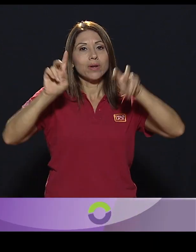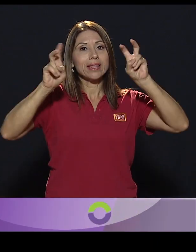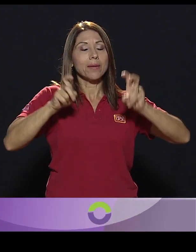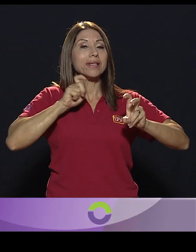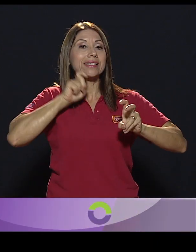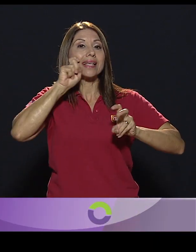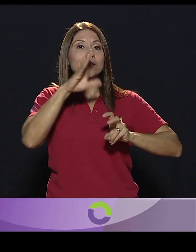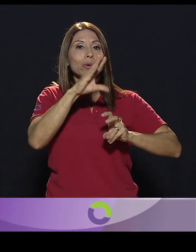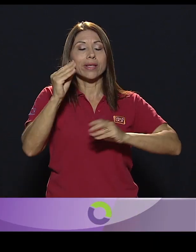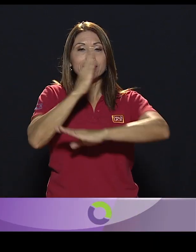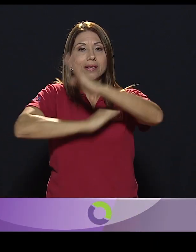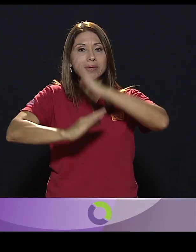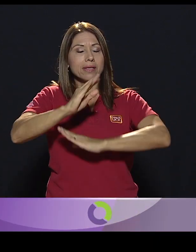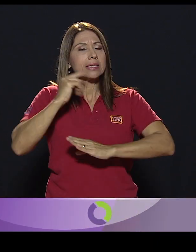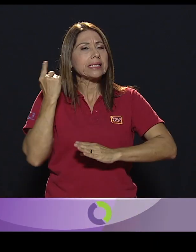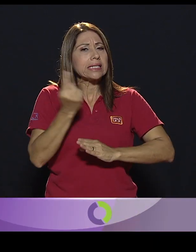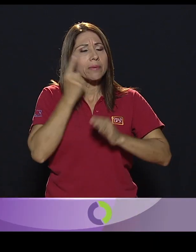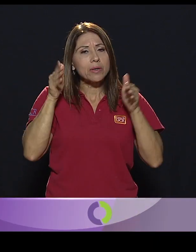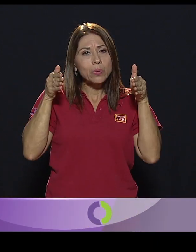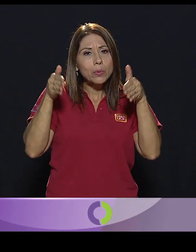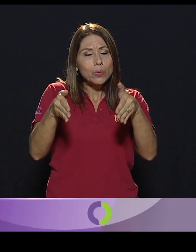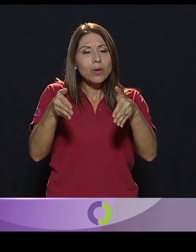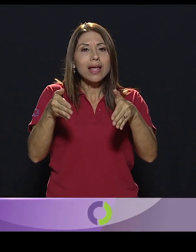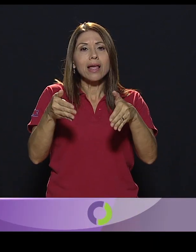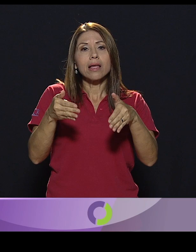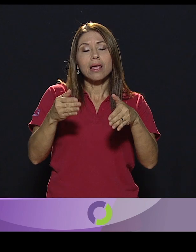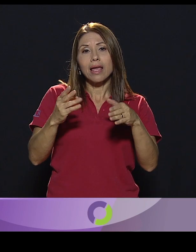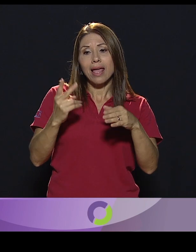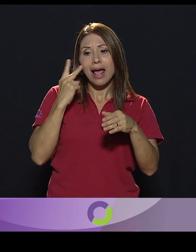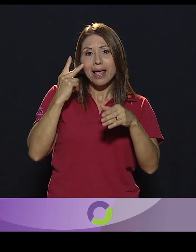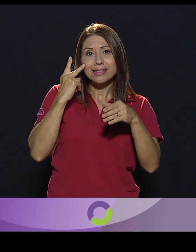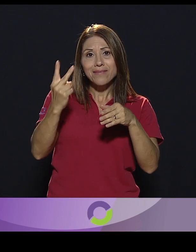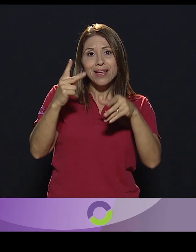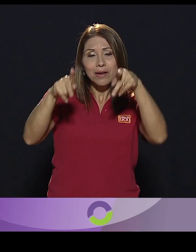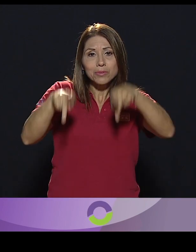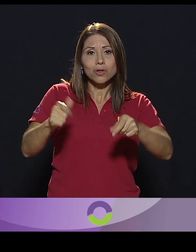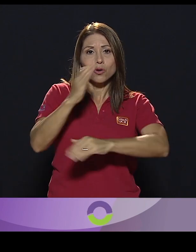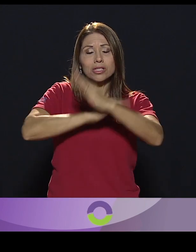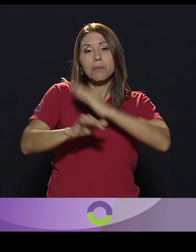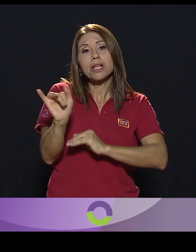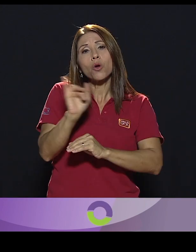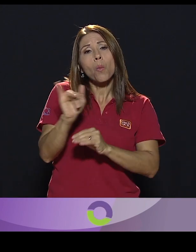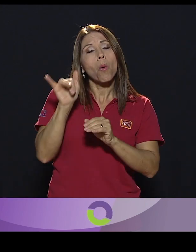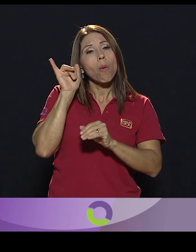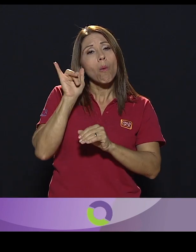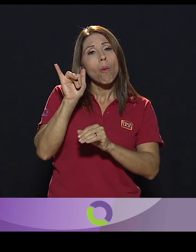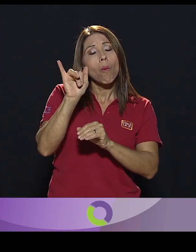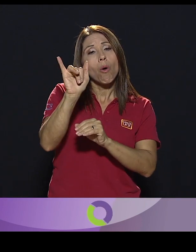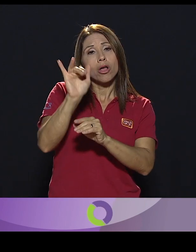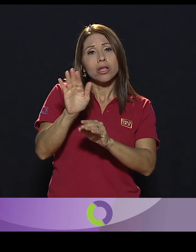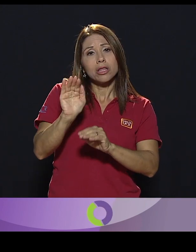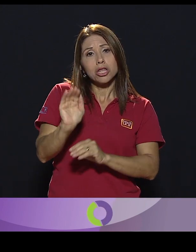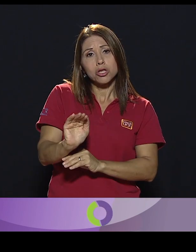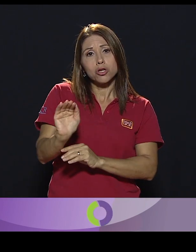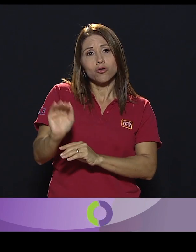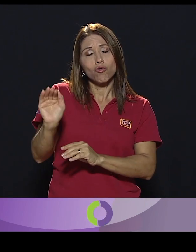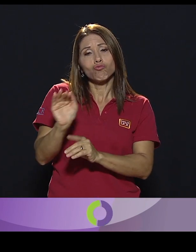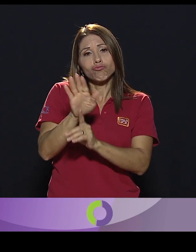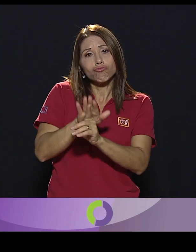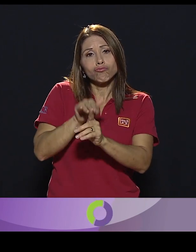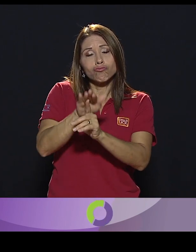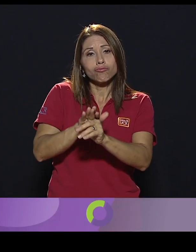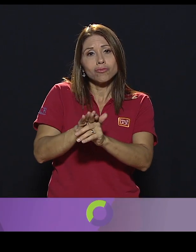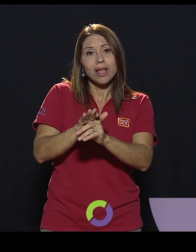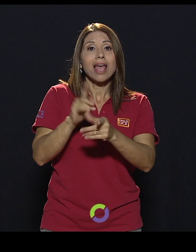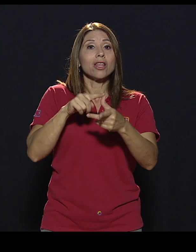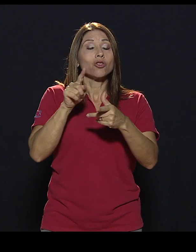discapacidad siempre tocamos, como vos decís, el tema de la infantilización de la persona con discapacidad y esto lleva a dos extremos